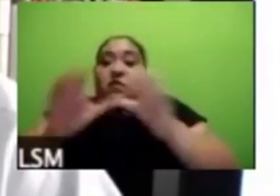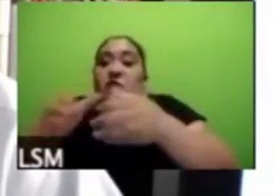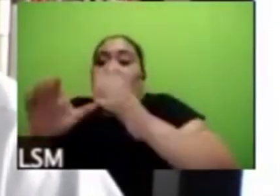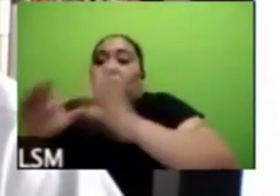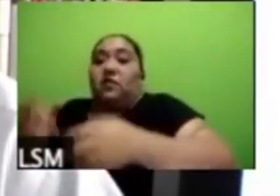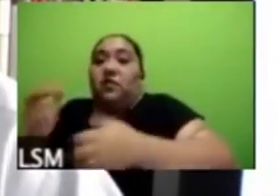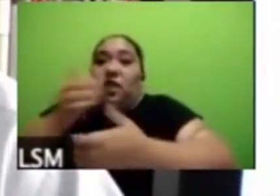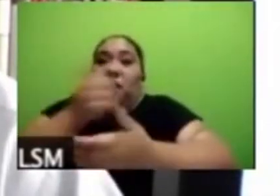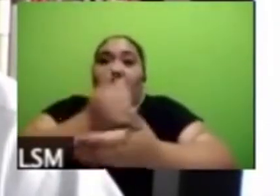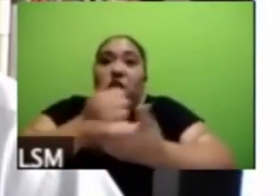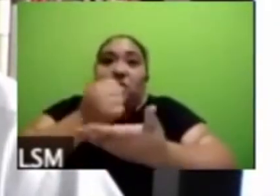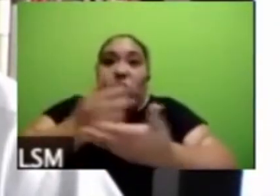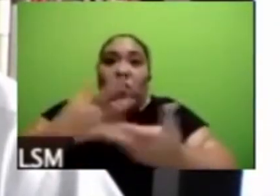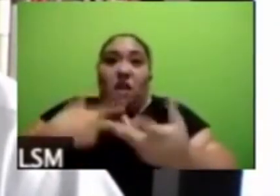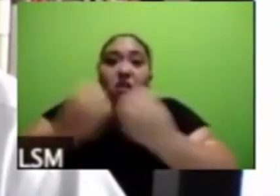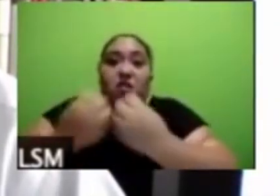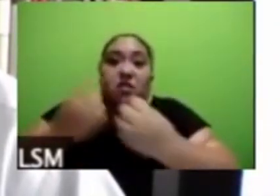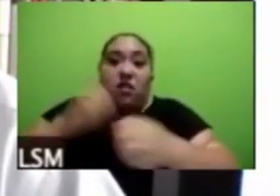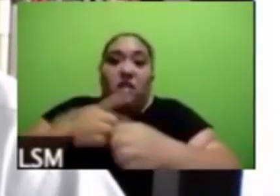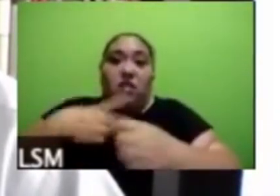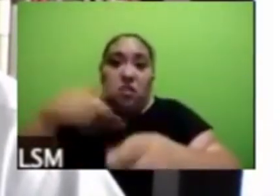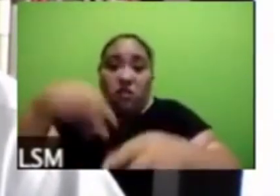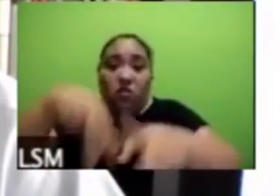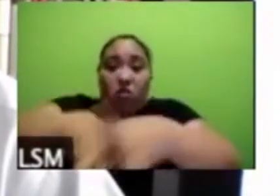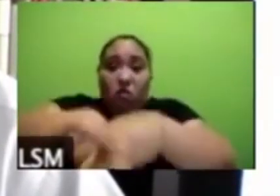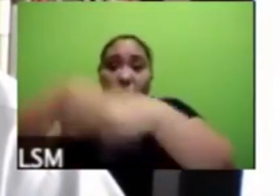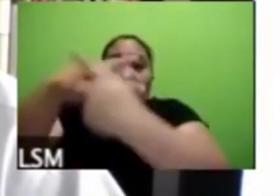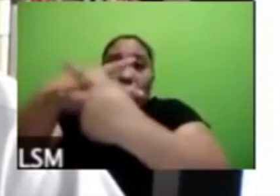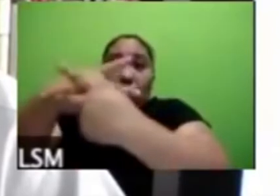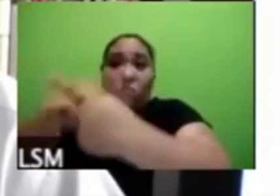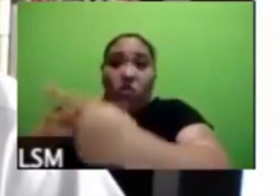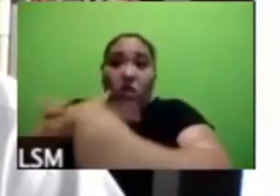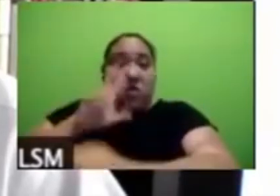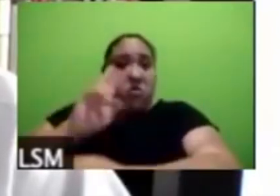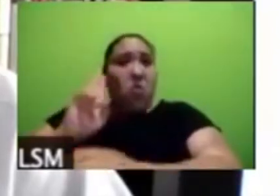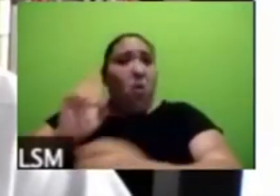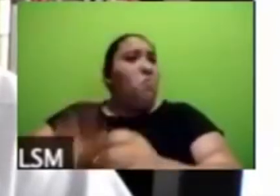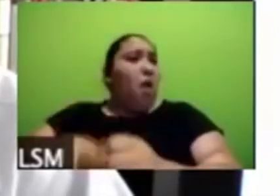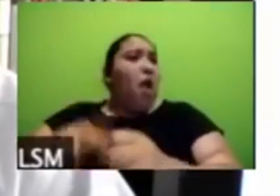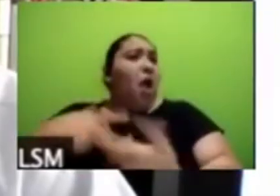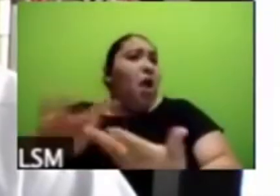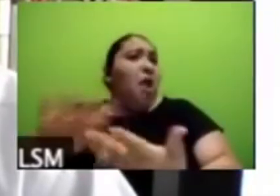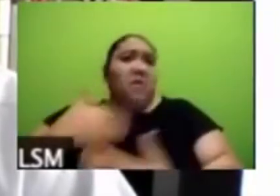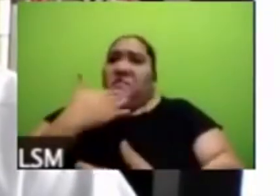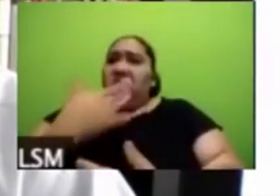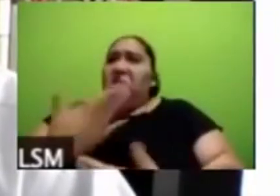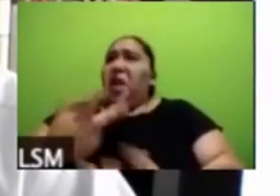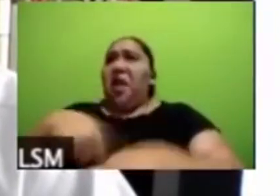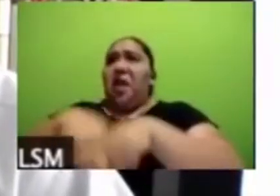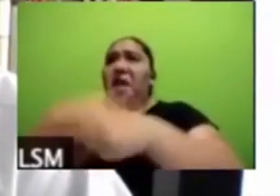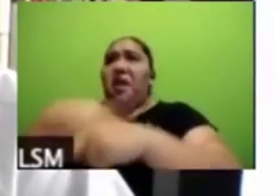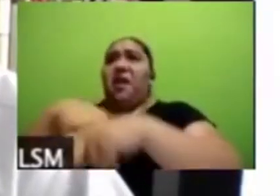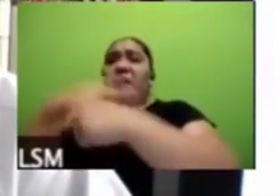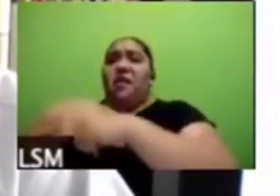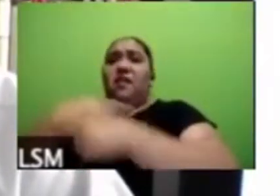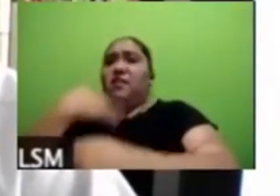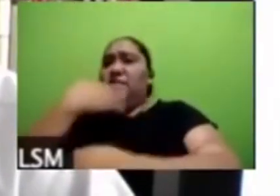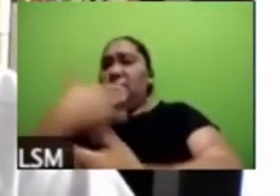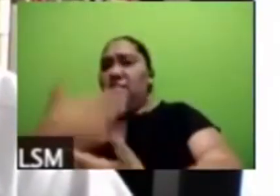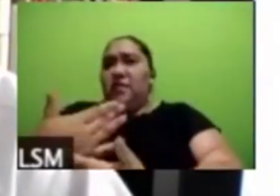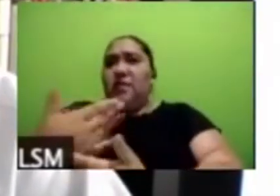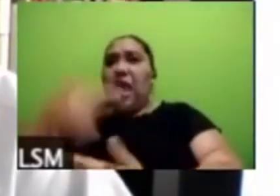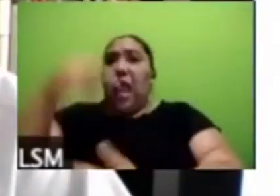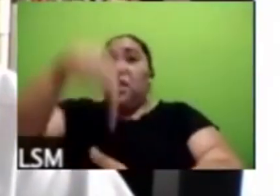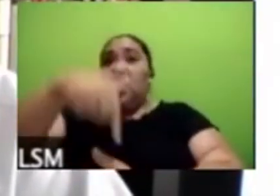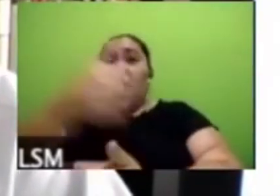tener una videoconferencia en la encuesta en la Ciudad de México que es una de nuestras ciudades más interconectadas del